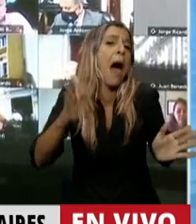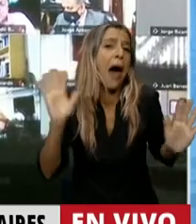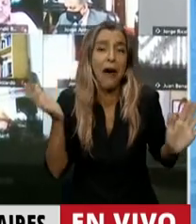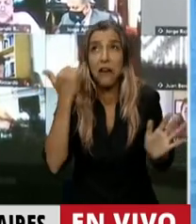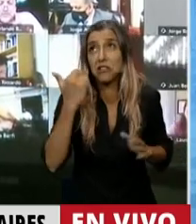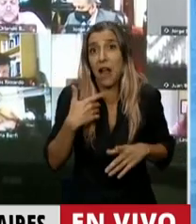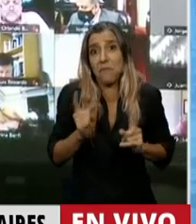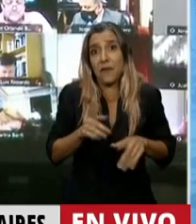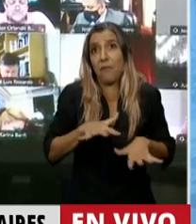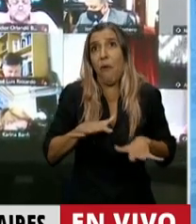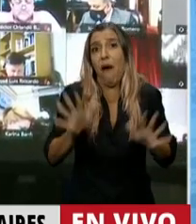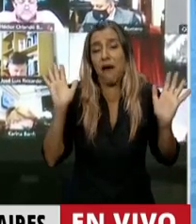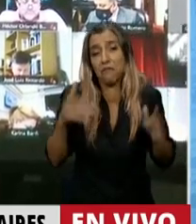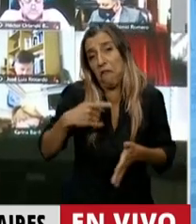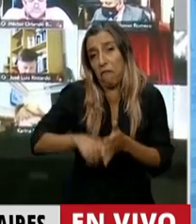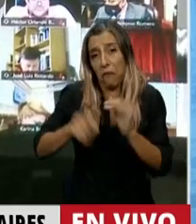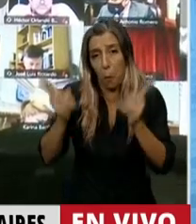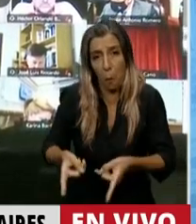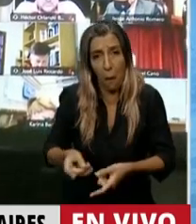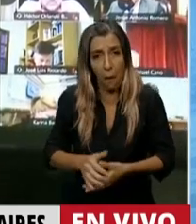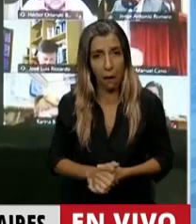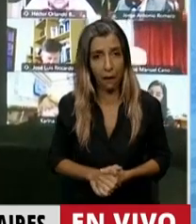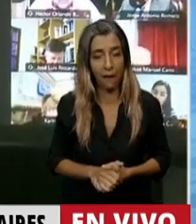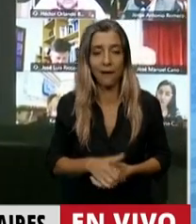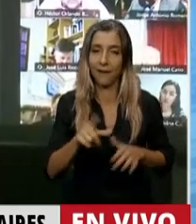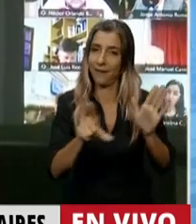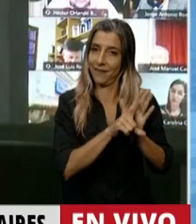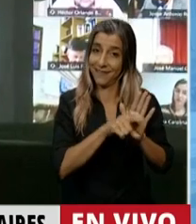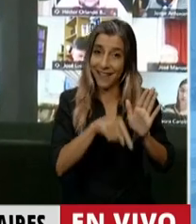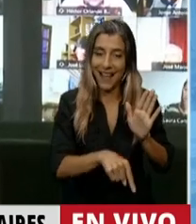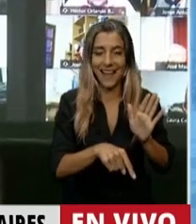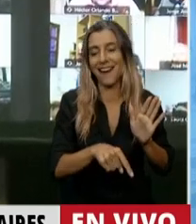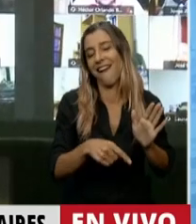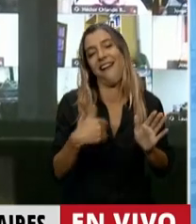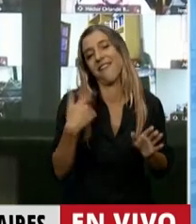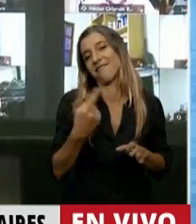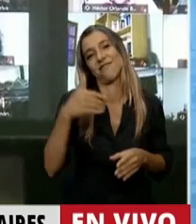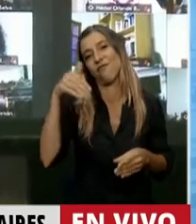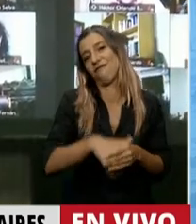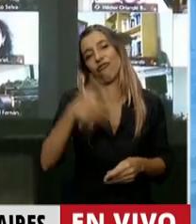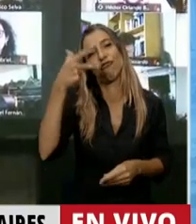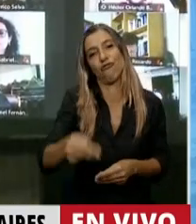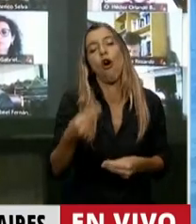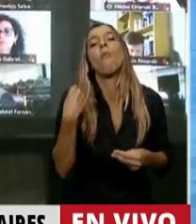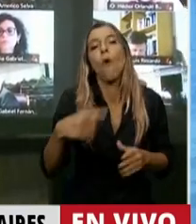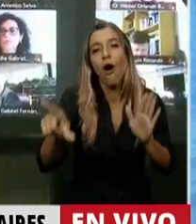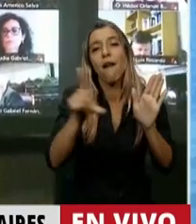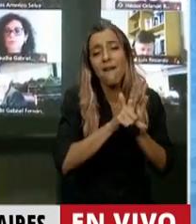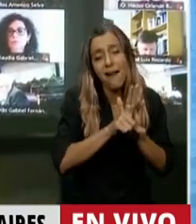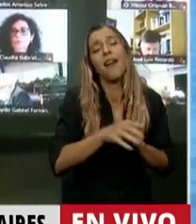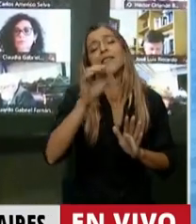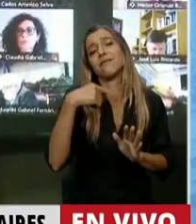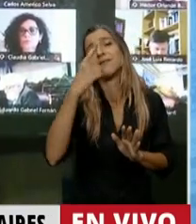lo que ya están haciendo, esta ley no la podemos acompañar. ¿Por qué? Porque tiene el